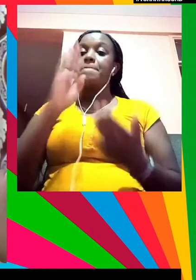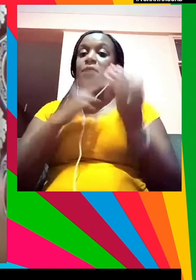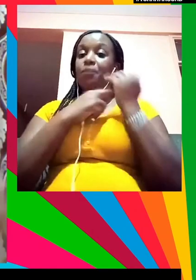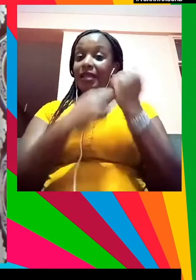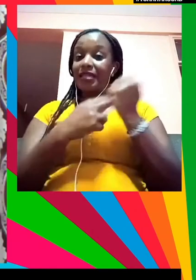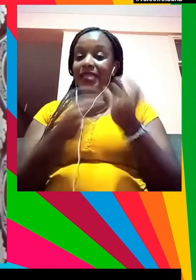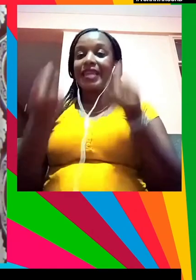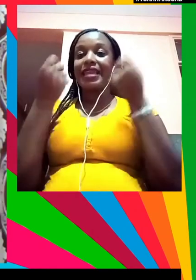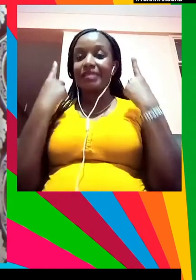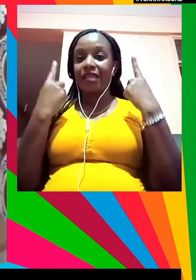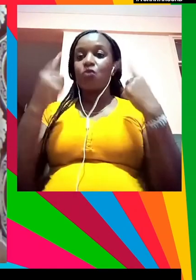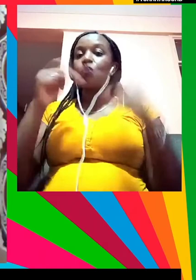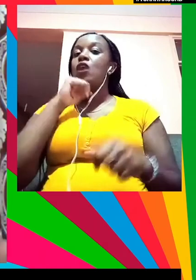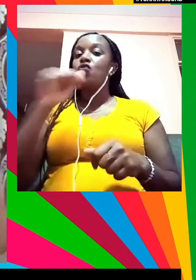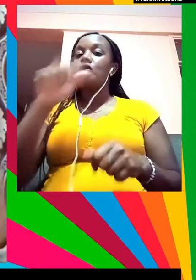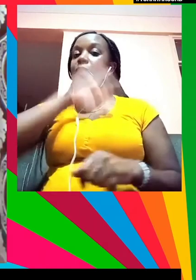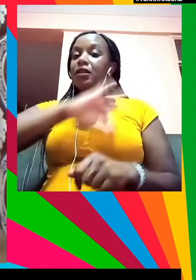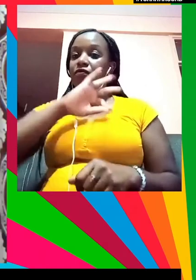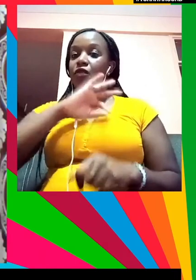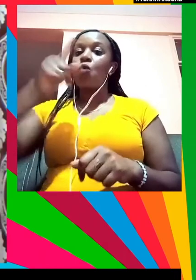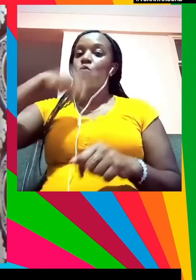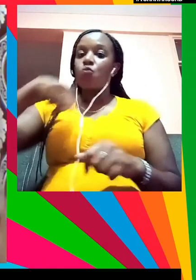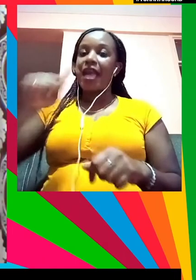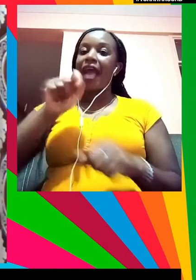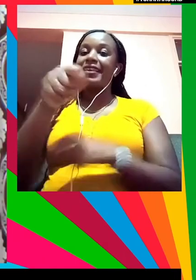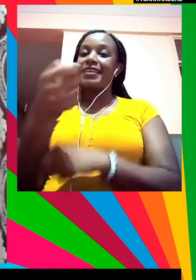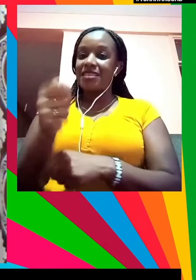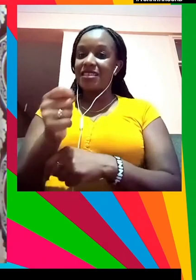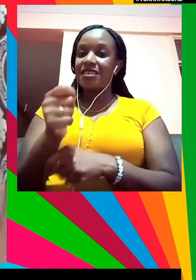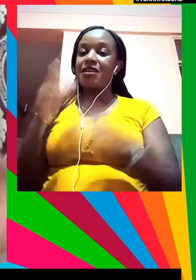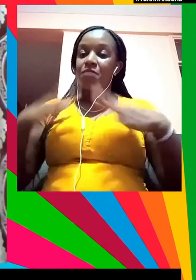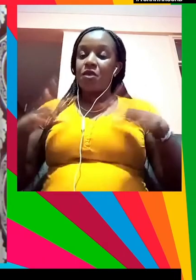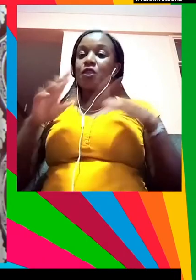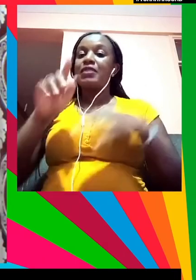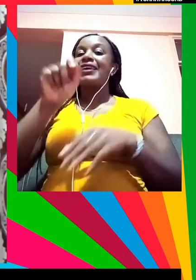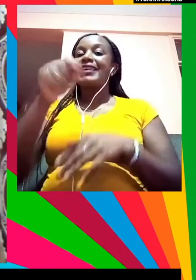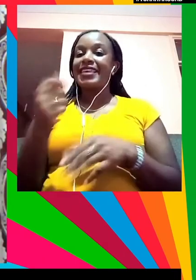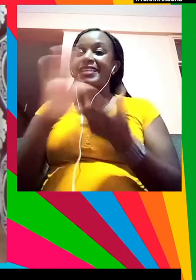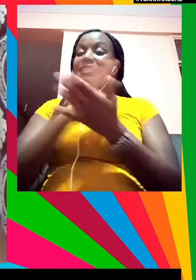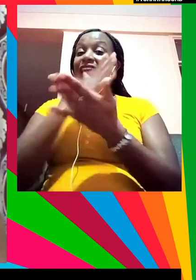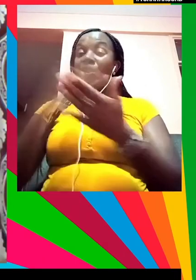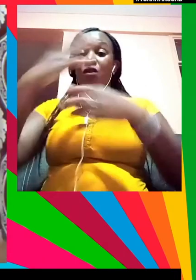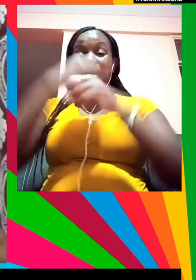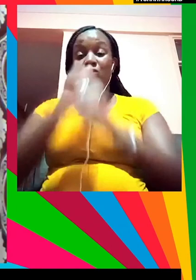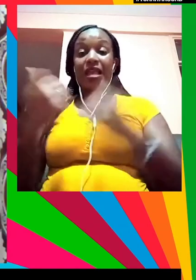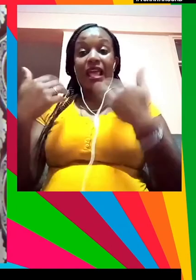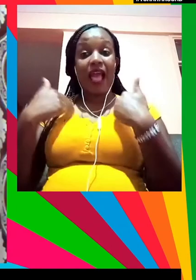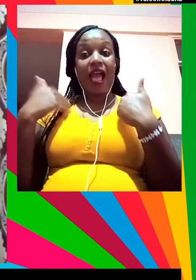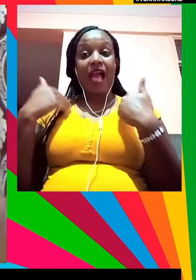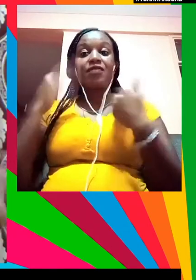socios y entender que somos actores principales y podemos